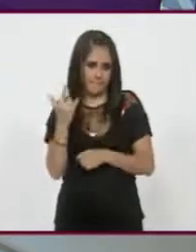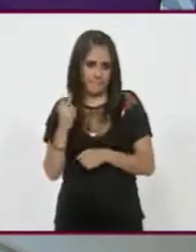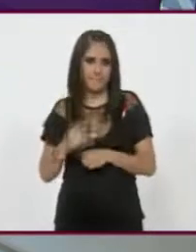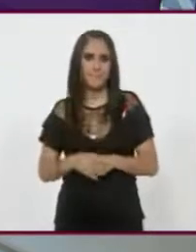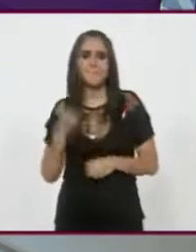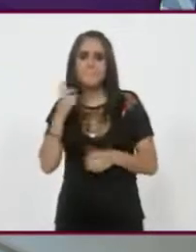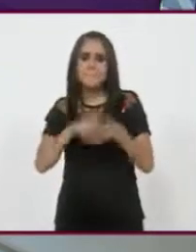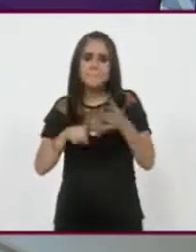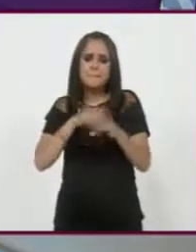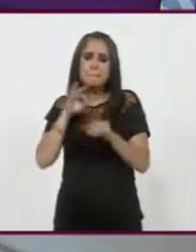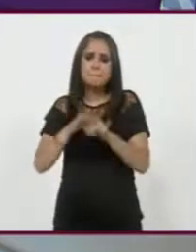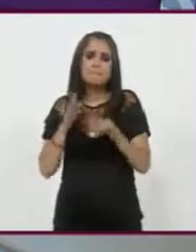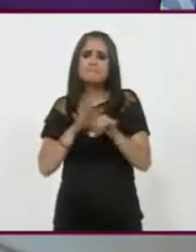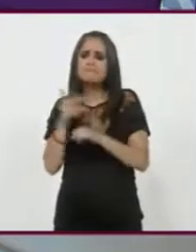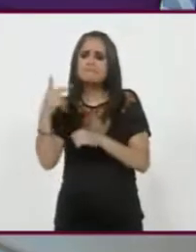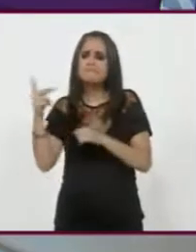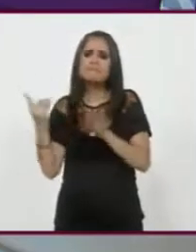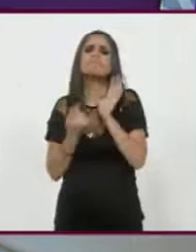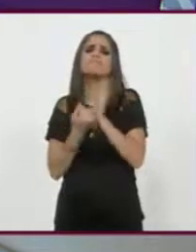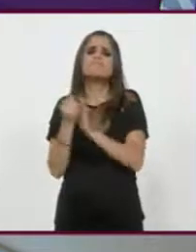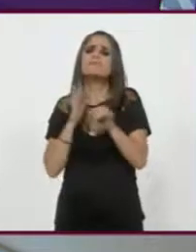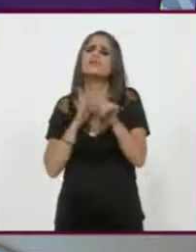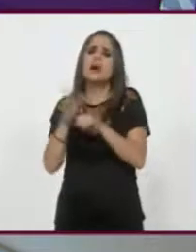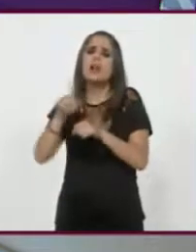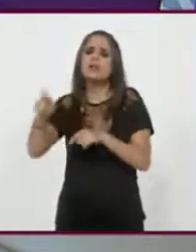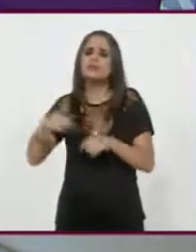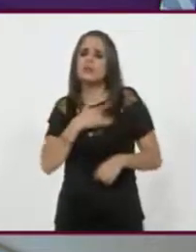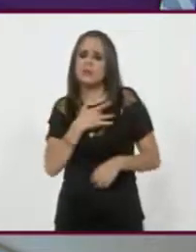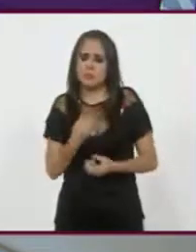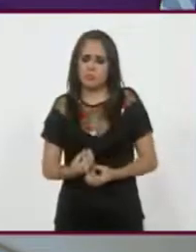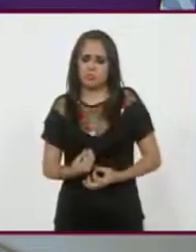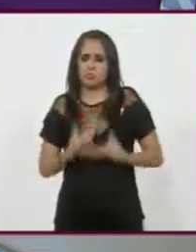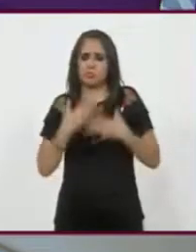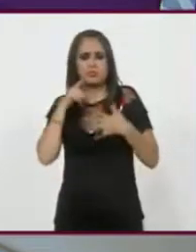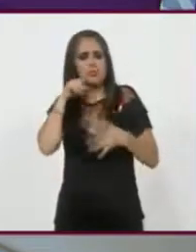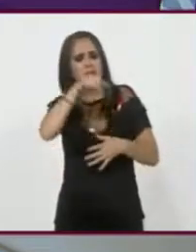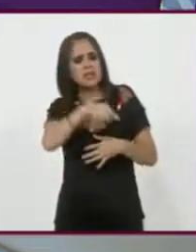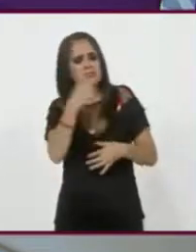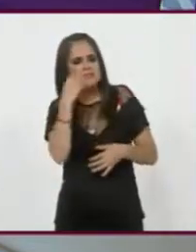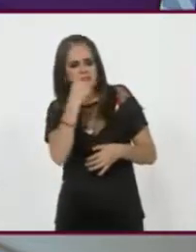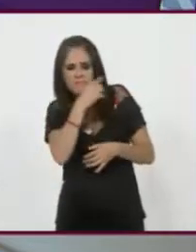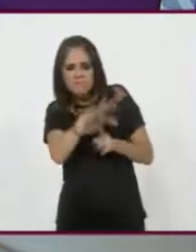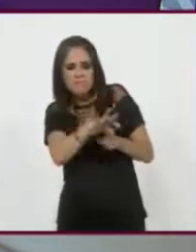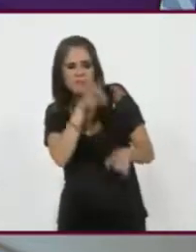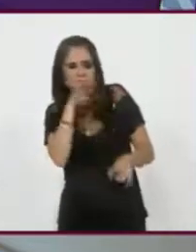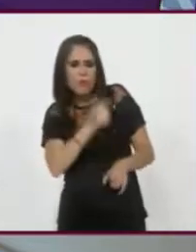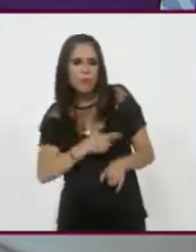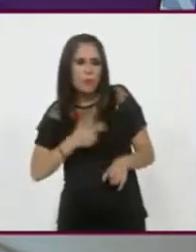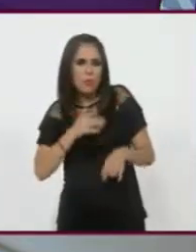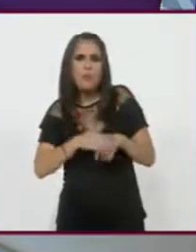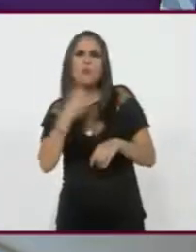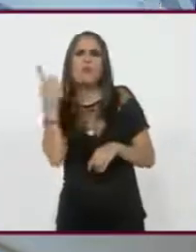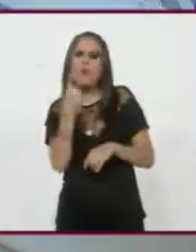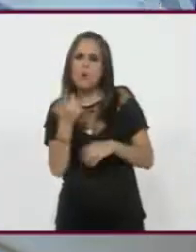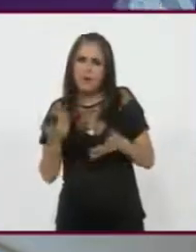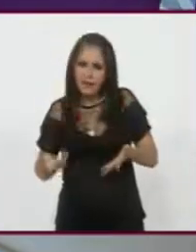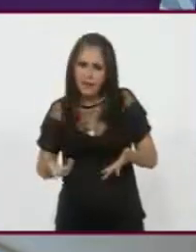elección. Pero, ¿cuál fue la motivación? Que yo creo que es donde viene el debate, ¿no? Siguiente gráfico.